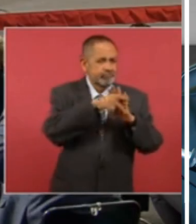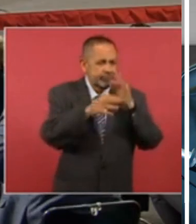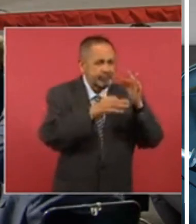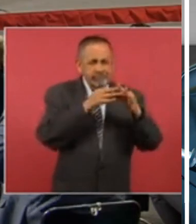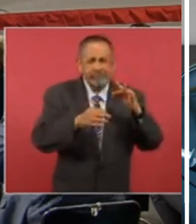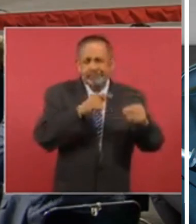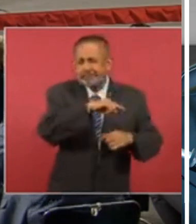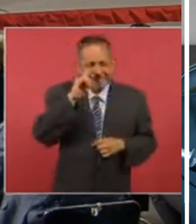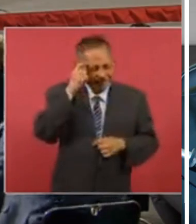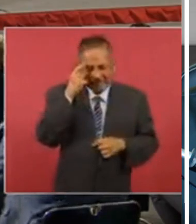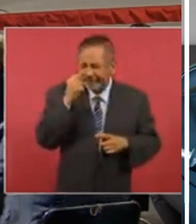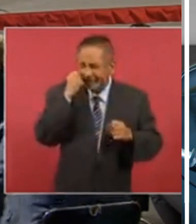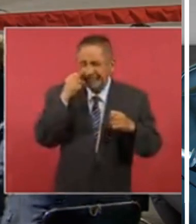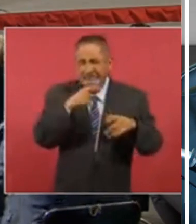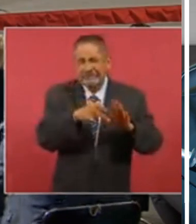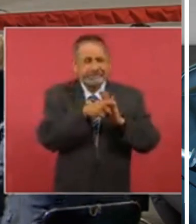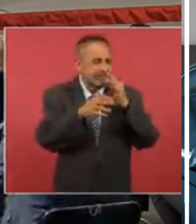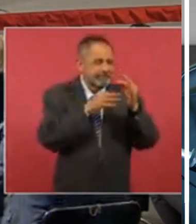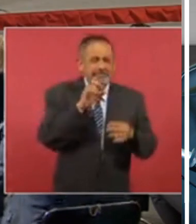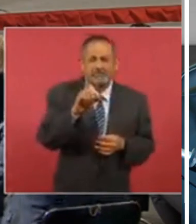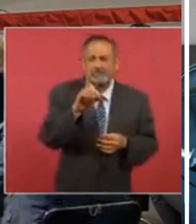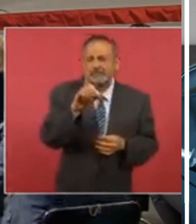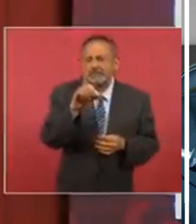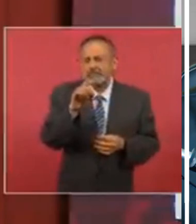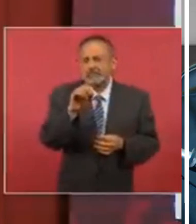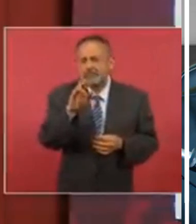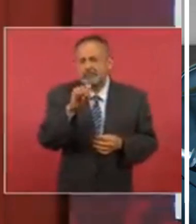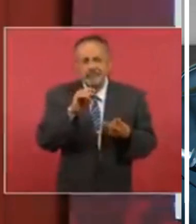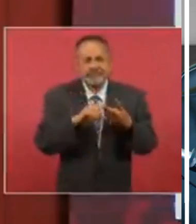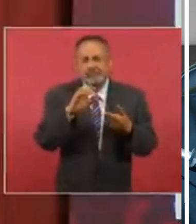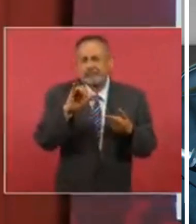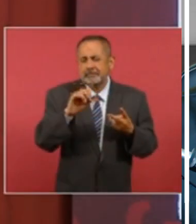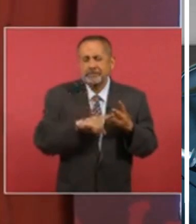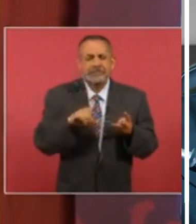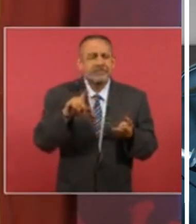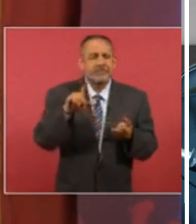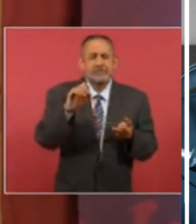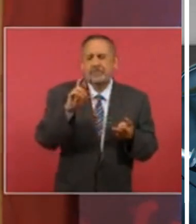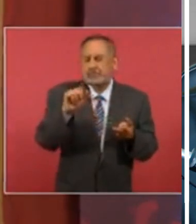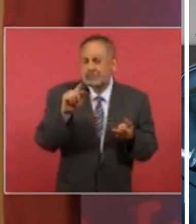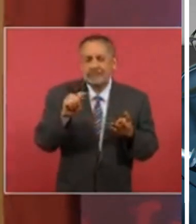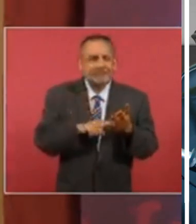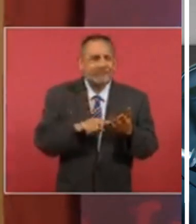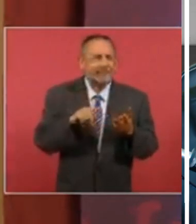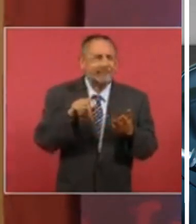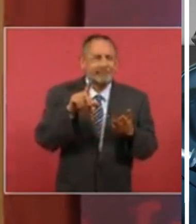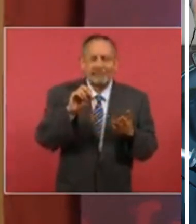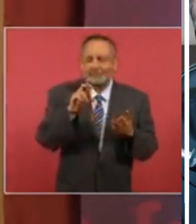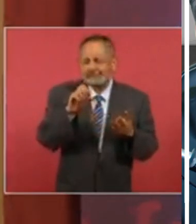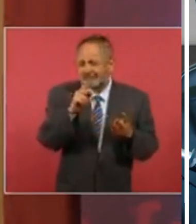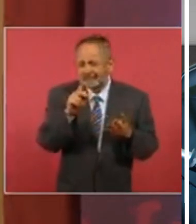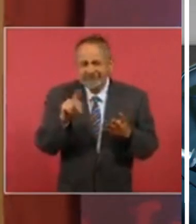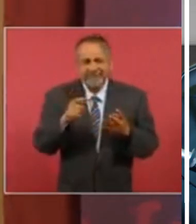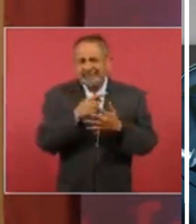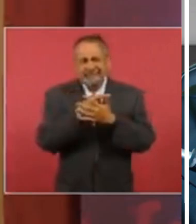López Dóriga Ciro Gómez Leiva Lore de Mola etcétera